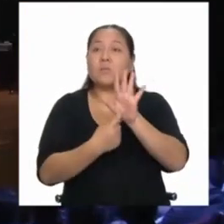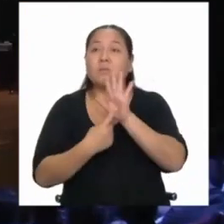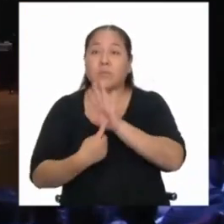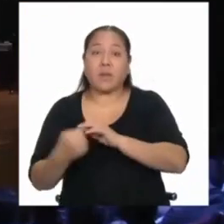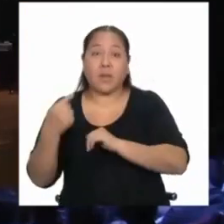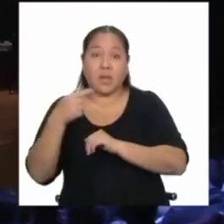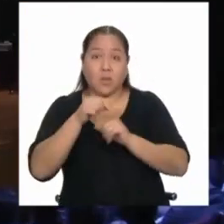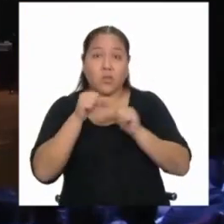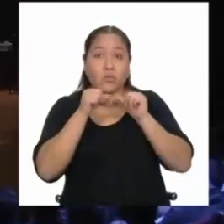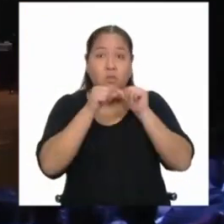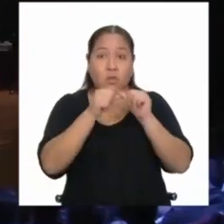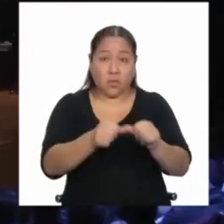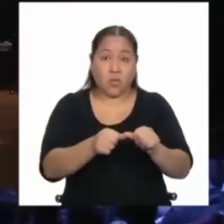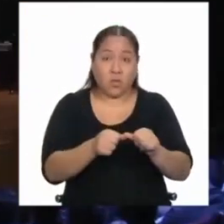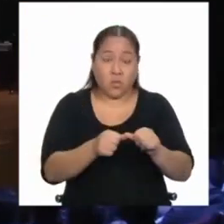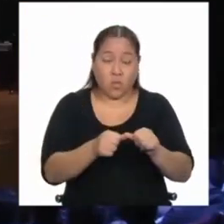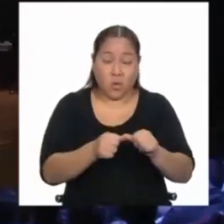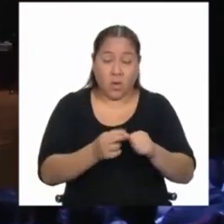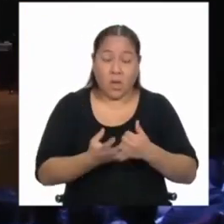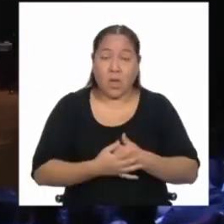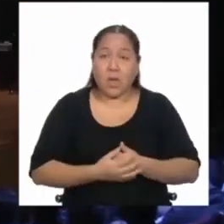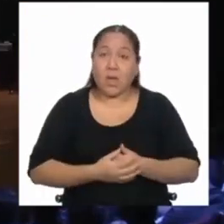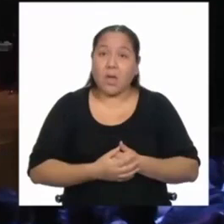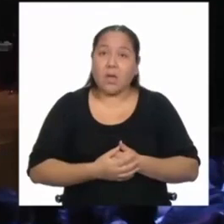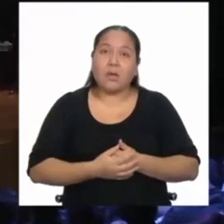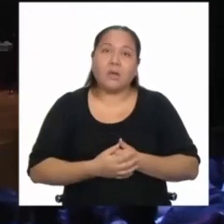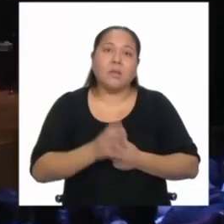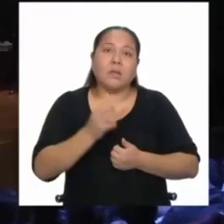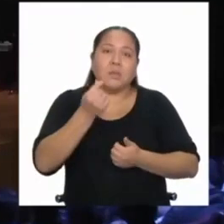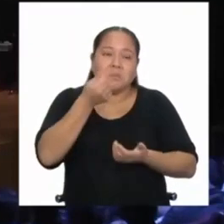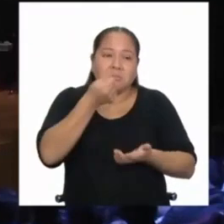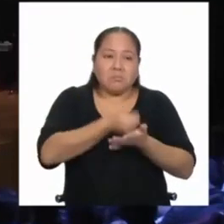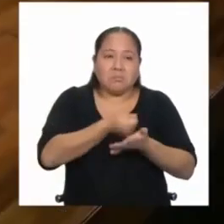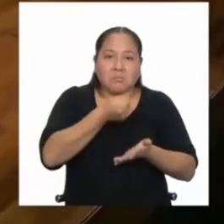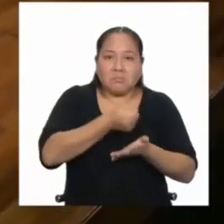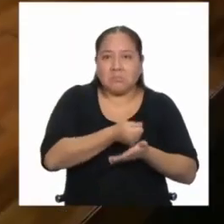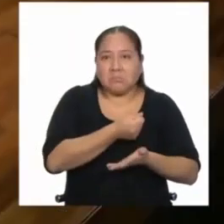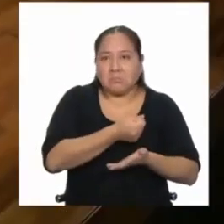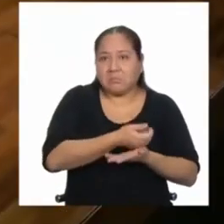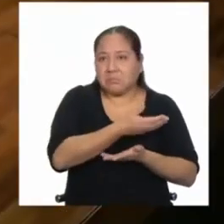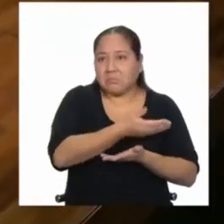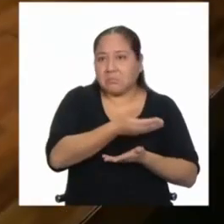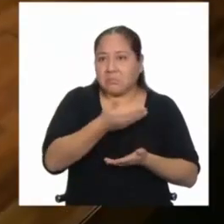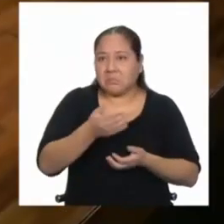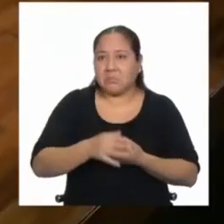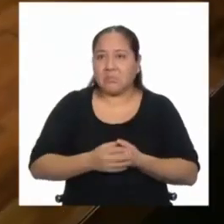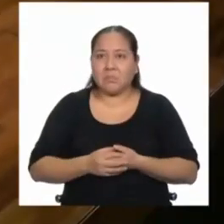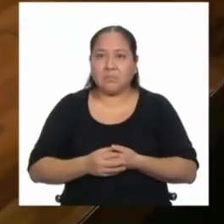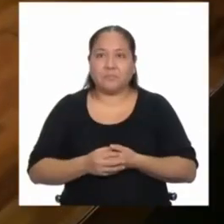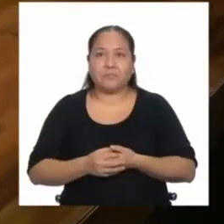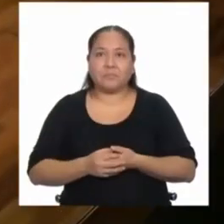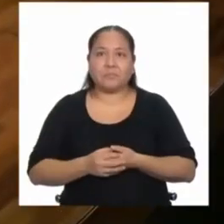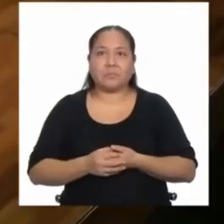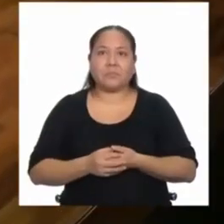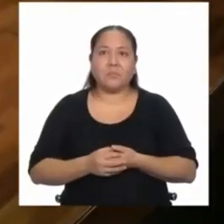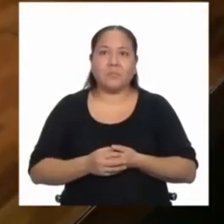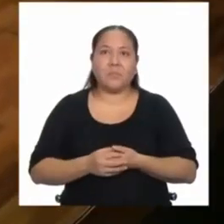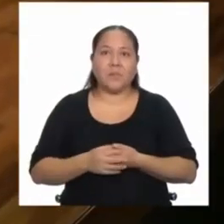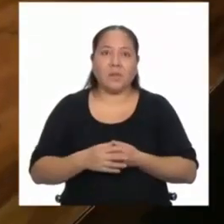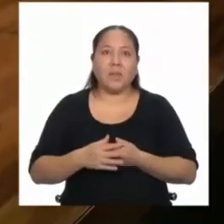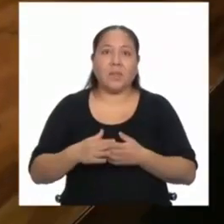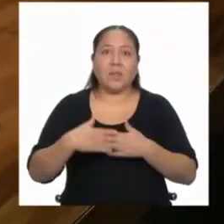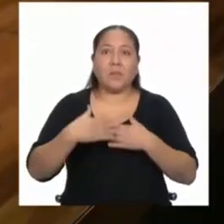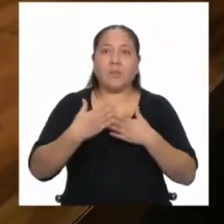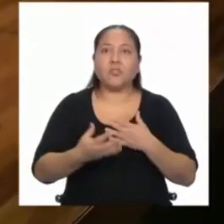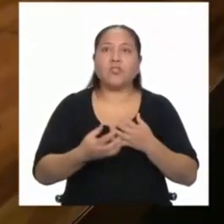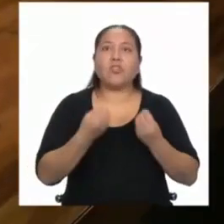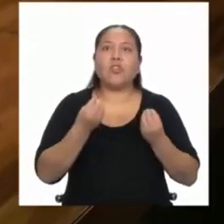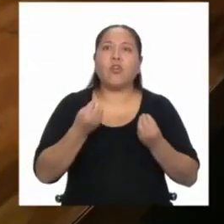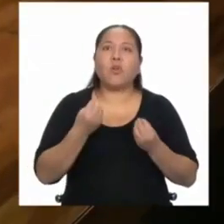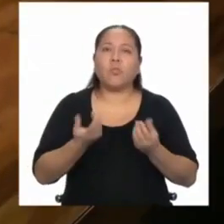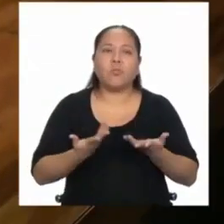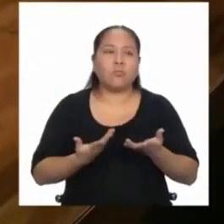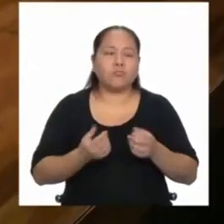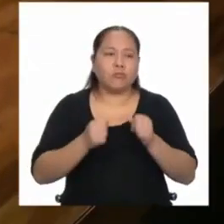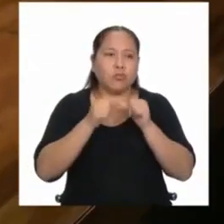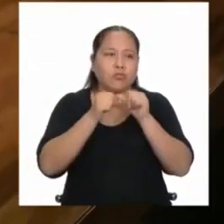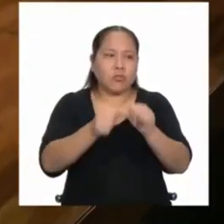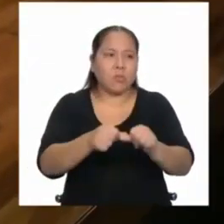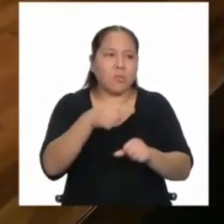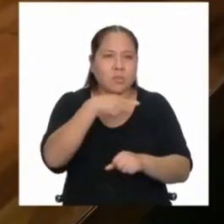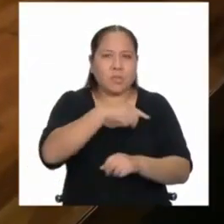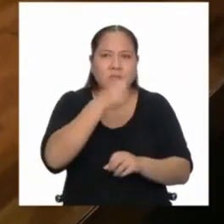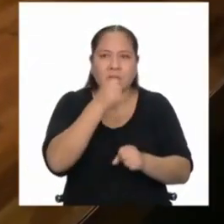seguir teniendo algún tipo de solvencia y luego decimos de qué manera lo podemos hacer sostenible.